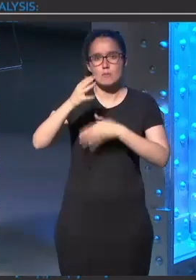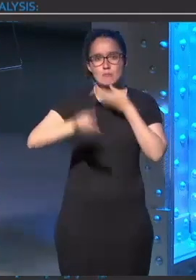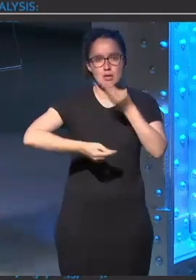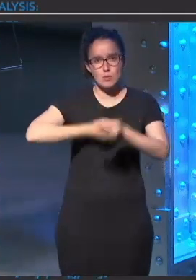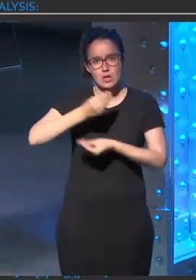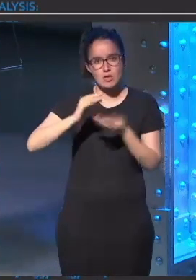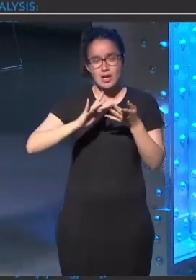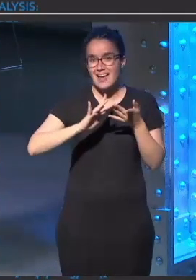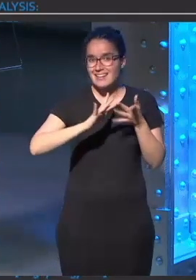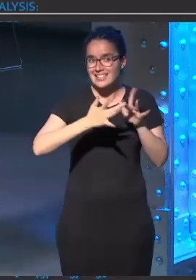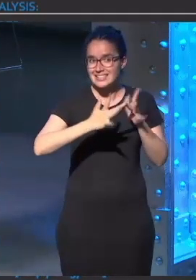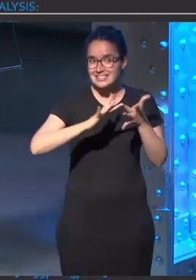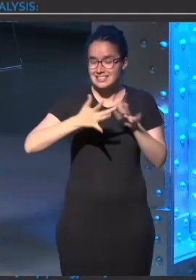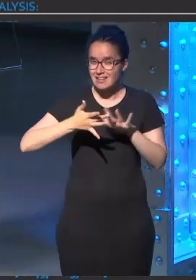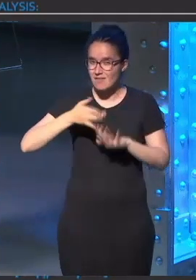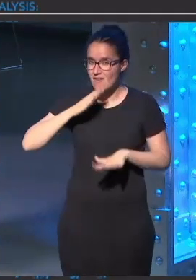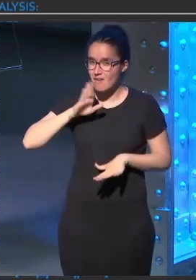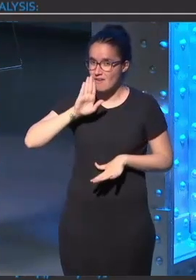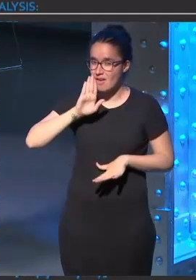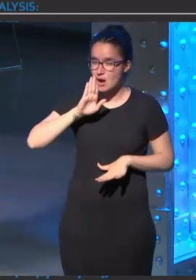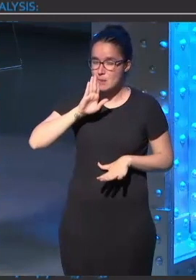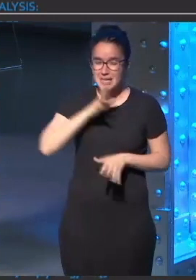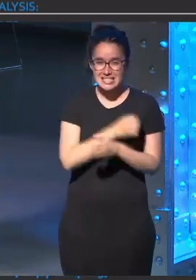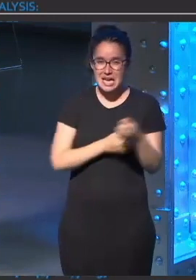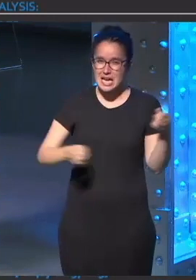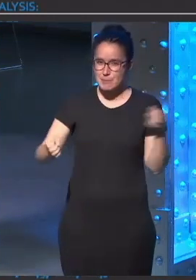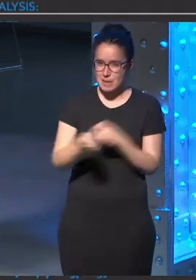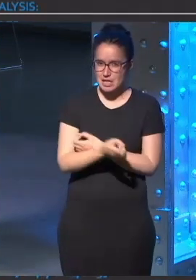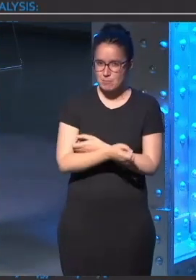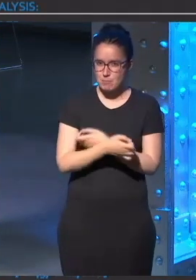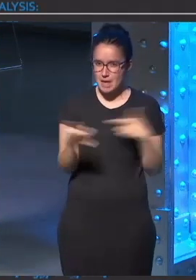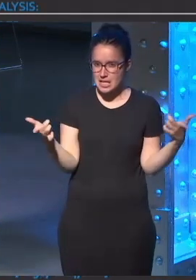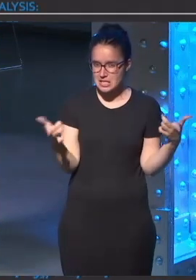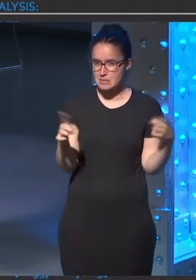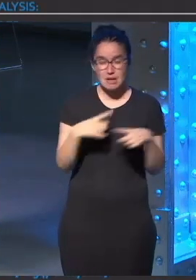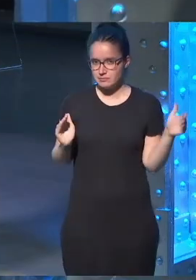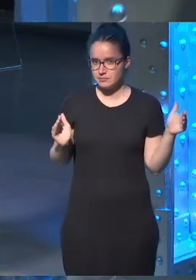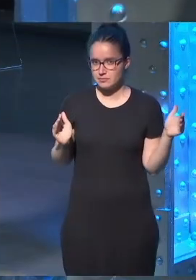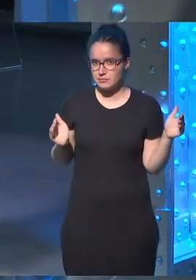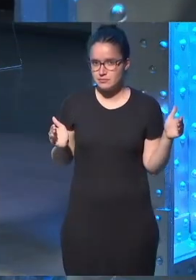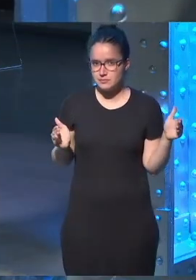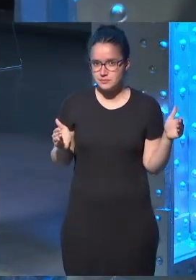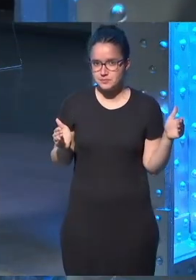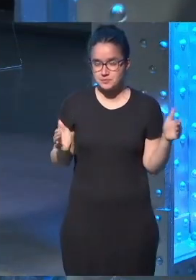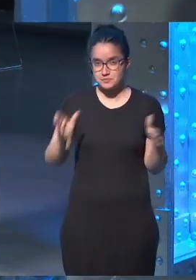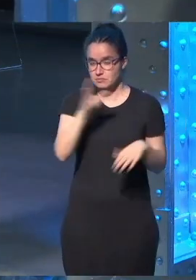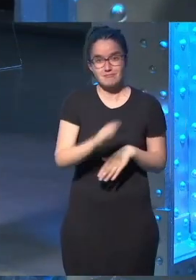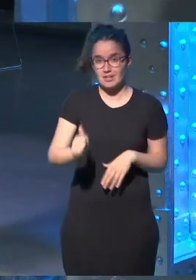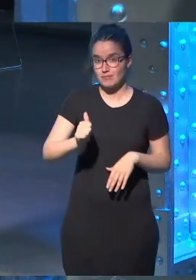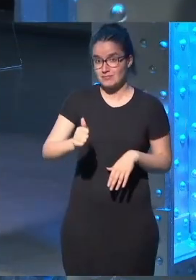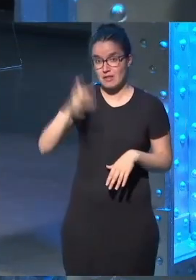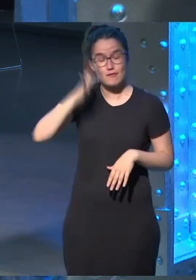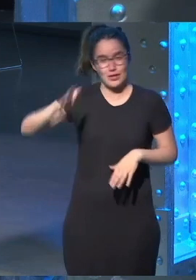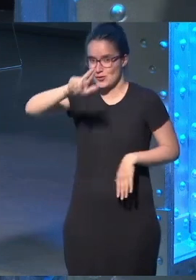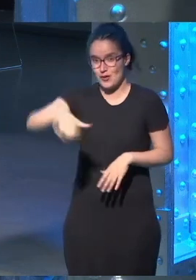foco, para poder hacer que la interacción sea mucho más empática y sea mucho más realista. Esto no es ciencia ficción, esto